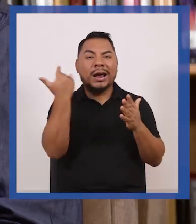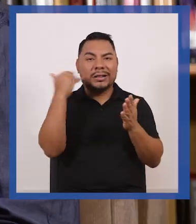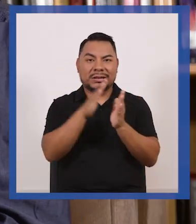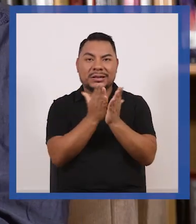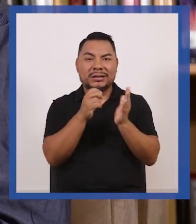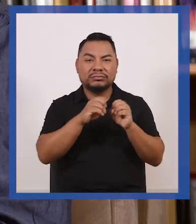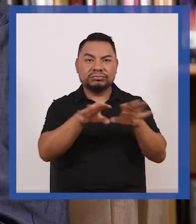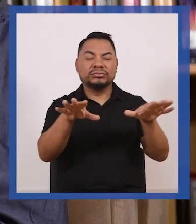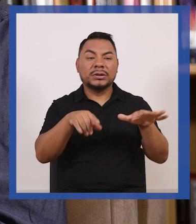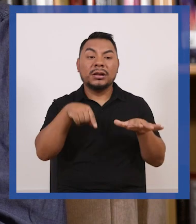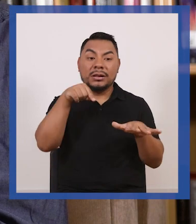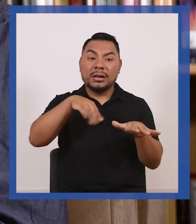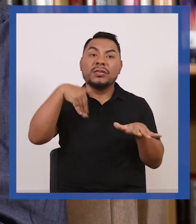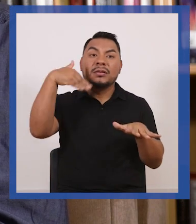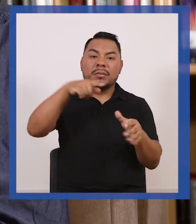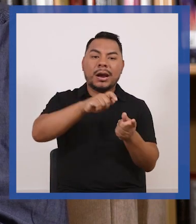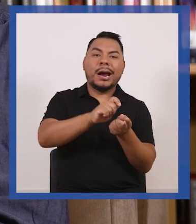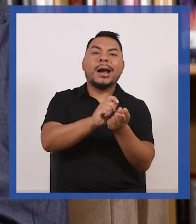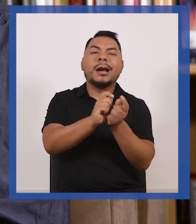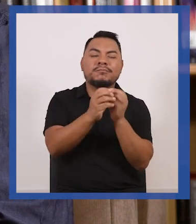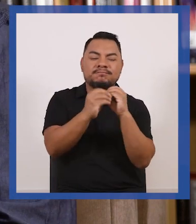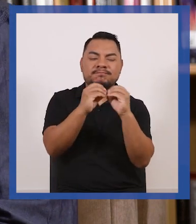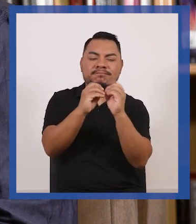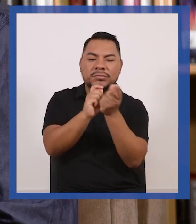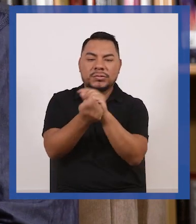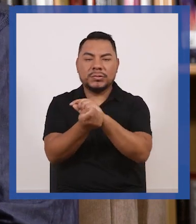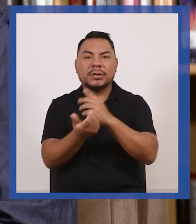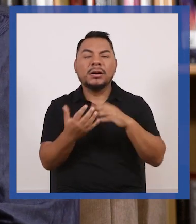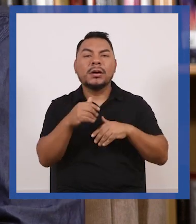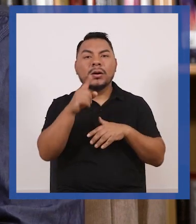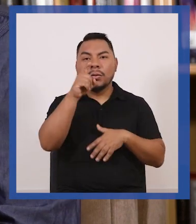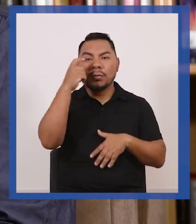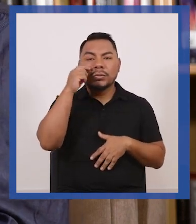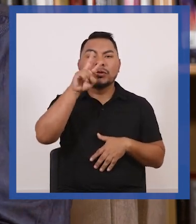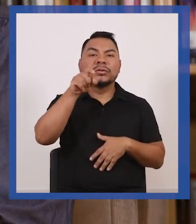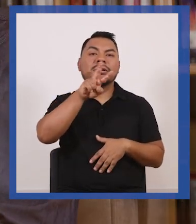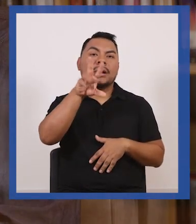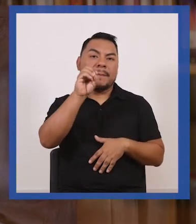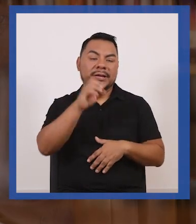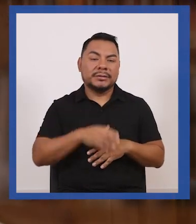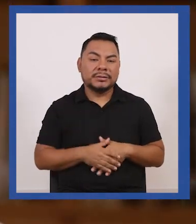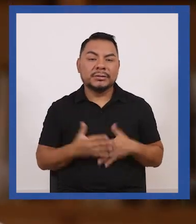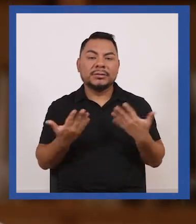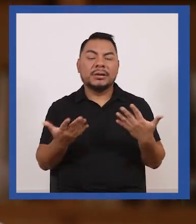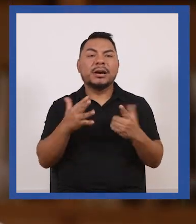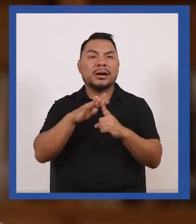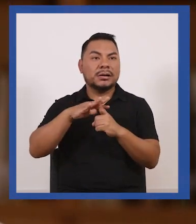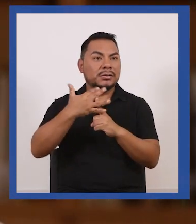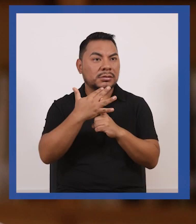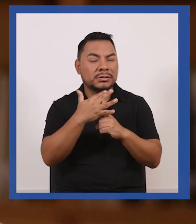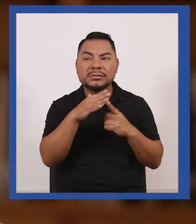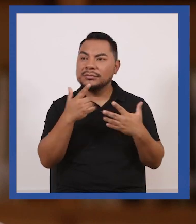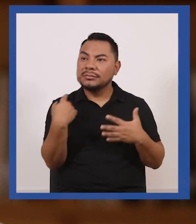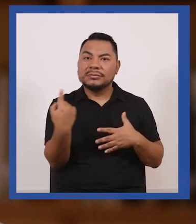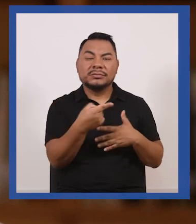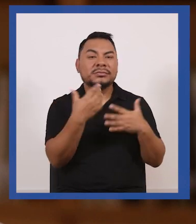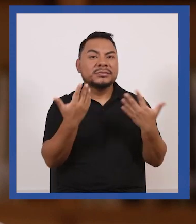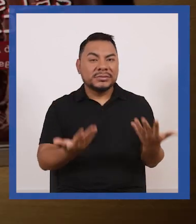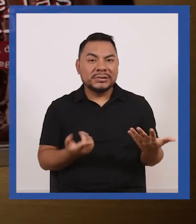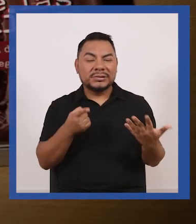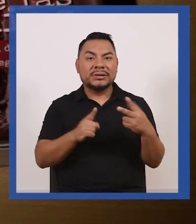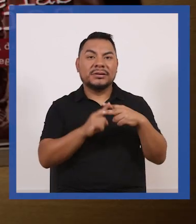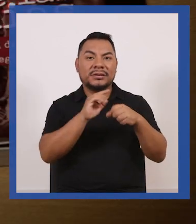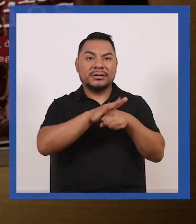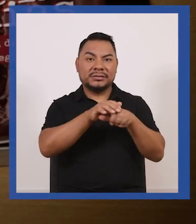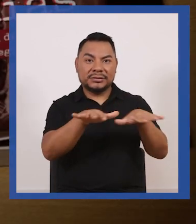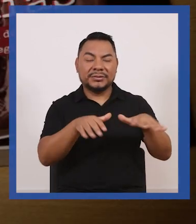y se reeditó tiene una segunda edición en junio de 2020 en el contexto obviamente del